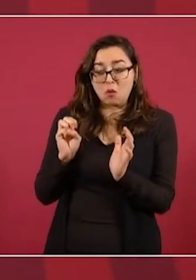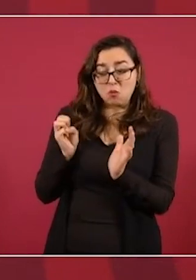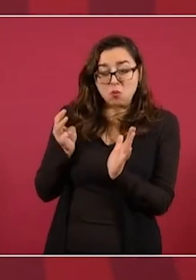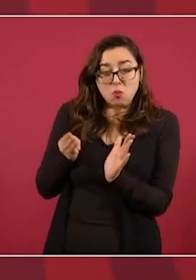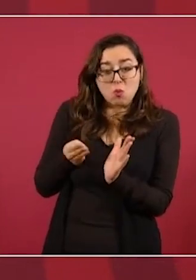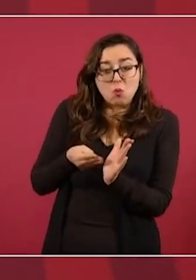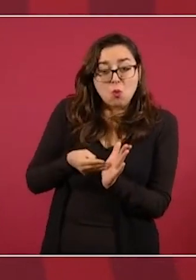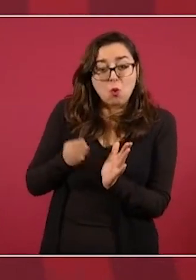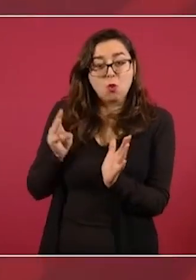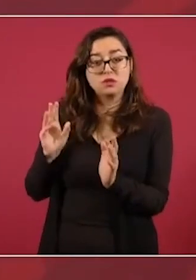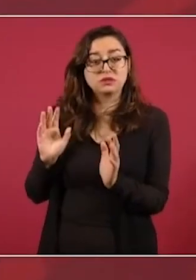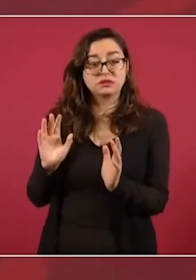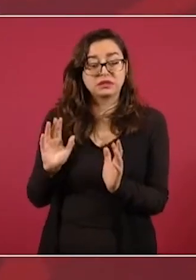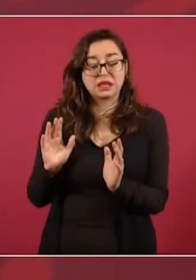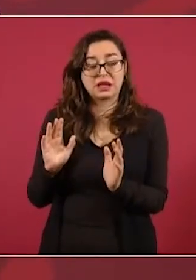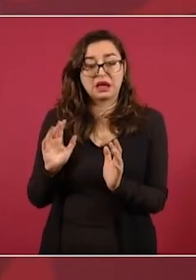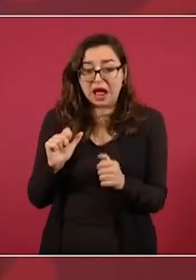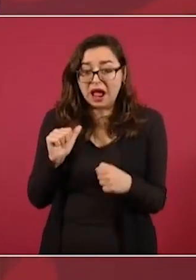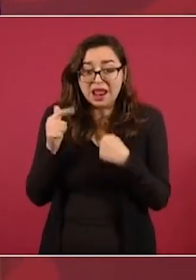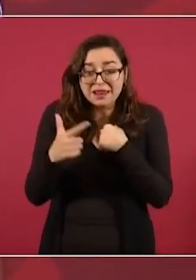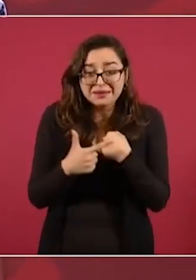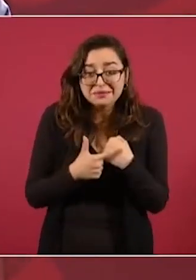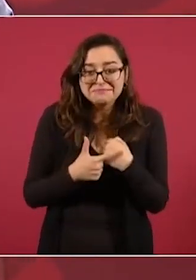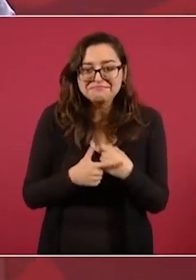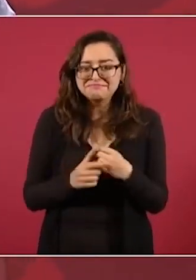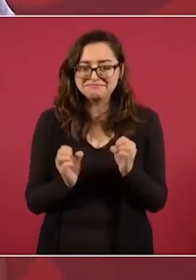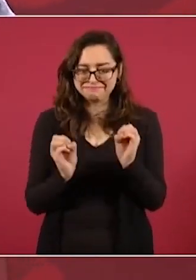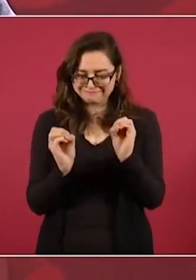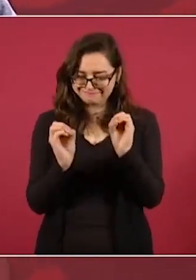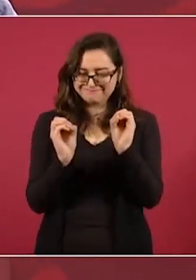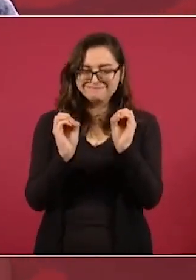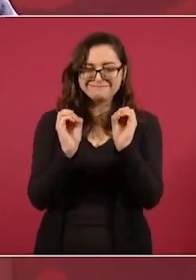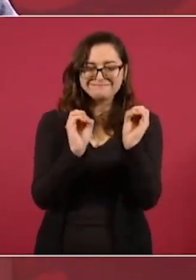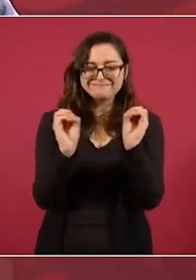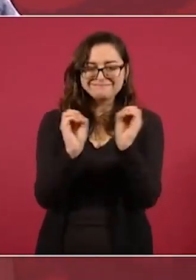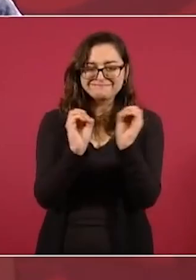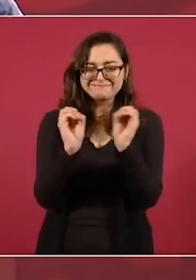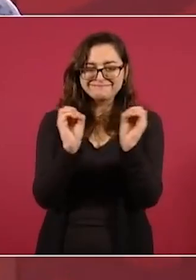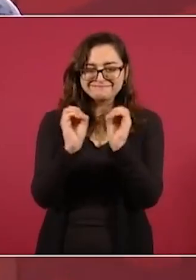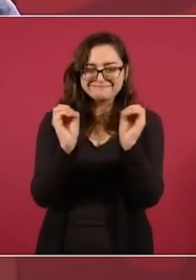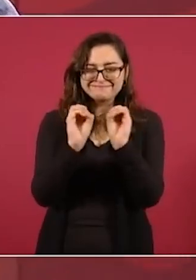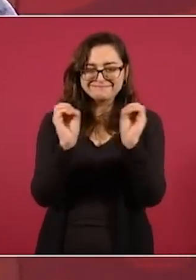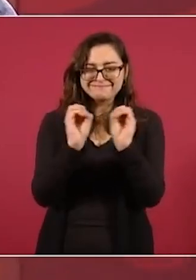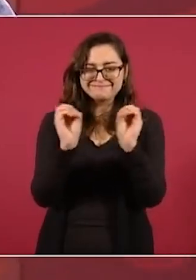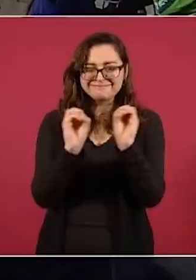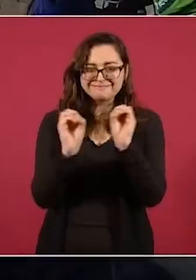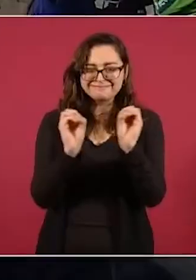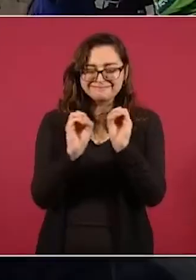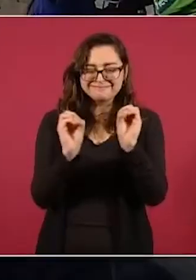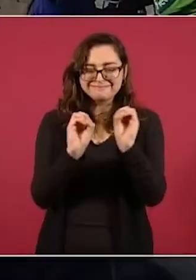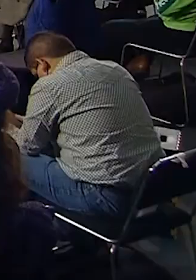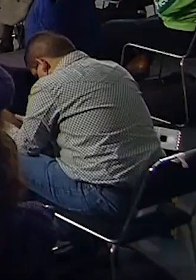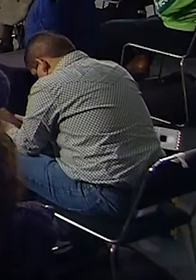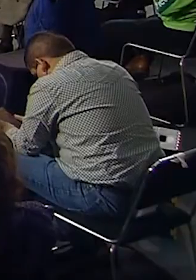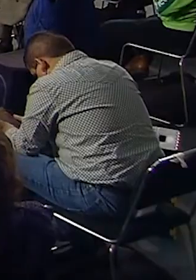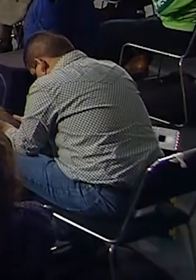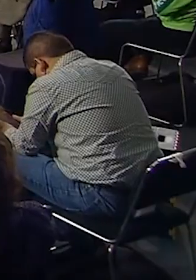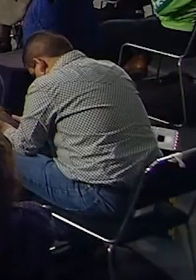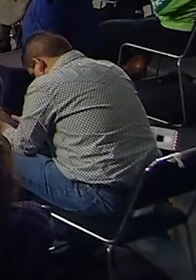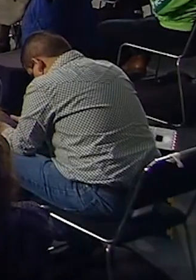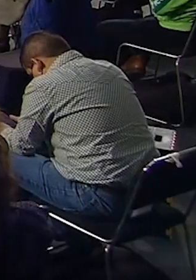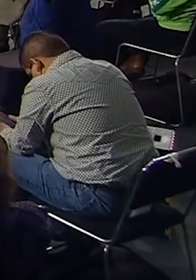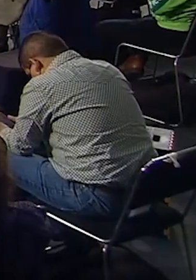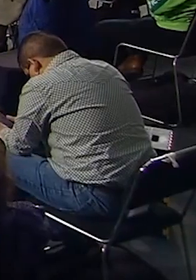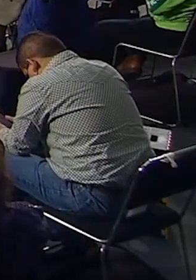nada, nada, nada. Además, porque no hay